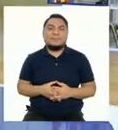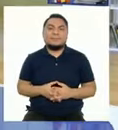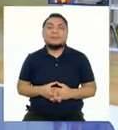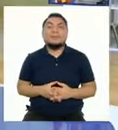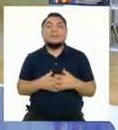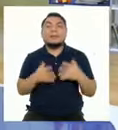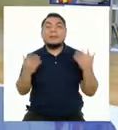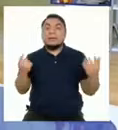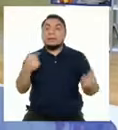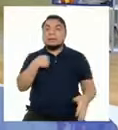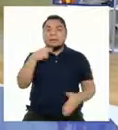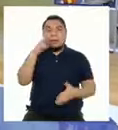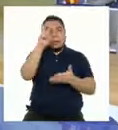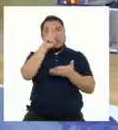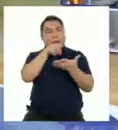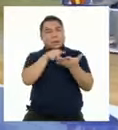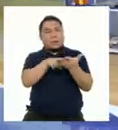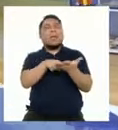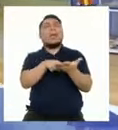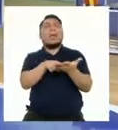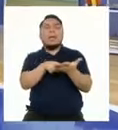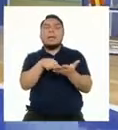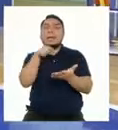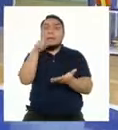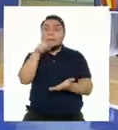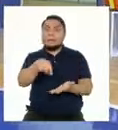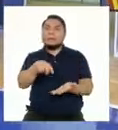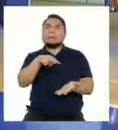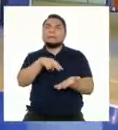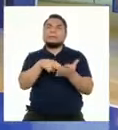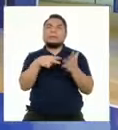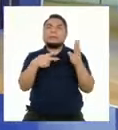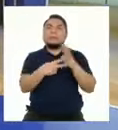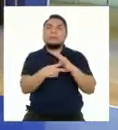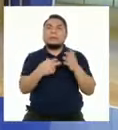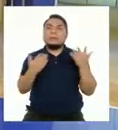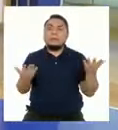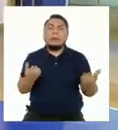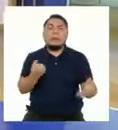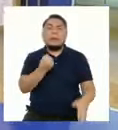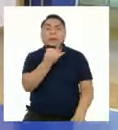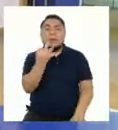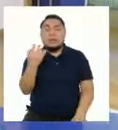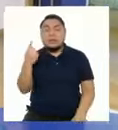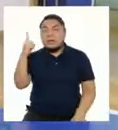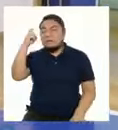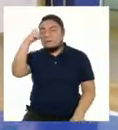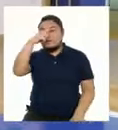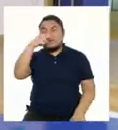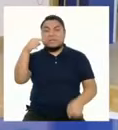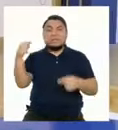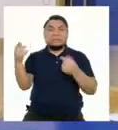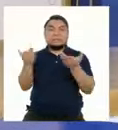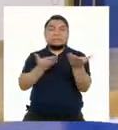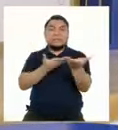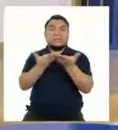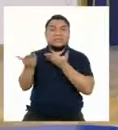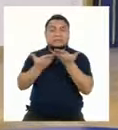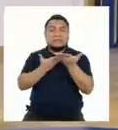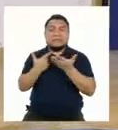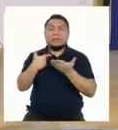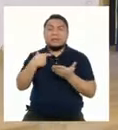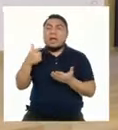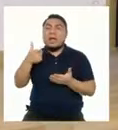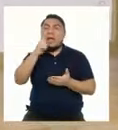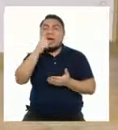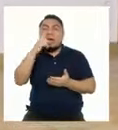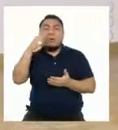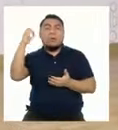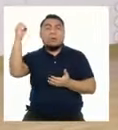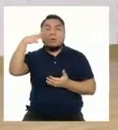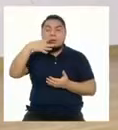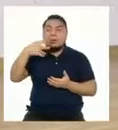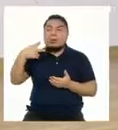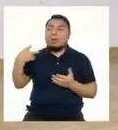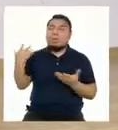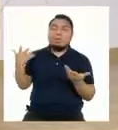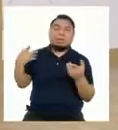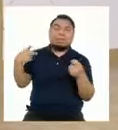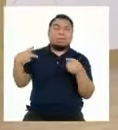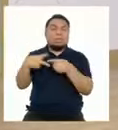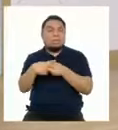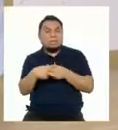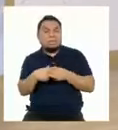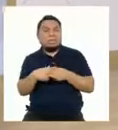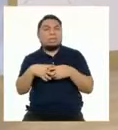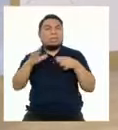Según lo que leo, esto significa que si tuvieran alguna dificultad en el servicio o consumo de agua potable